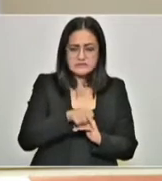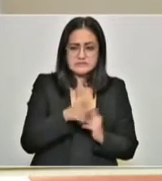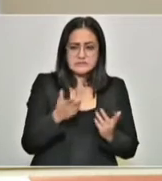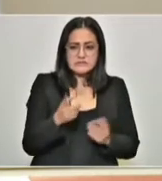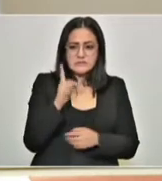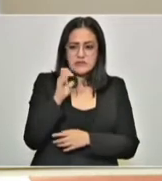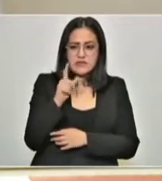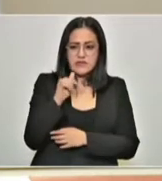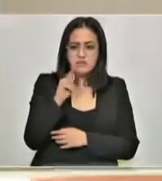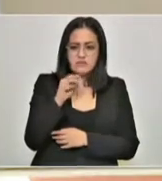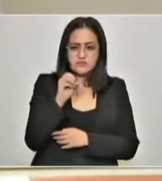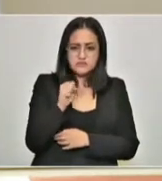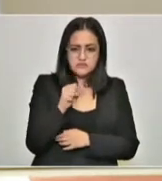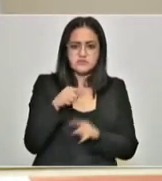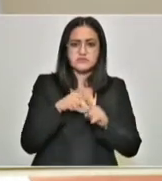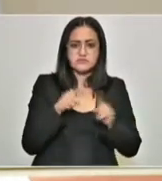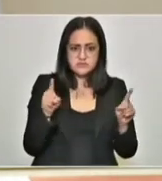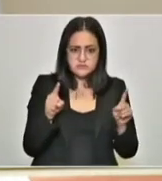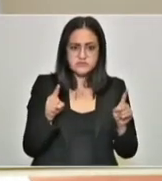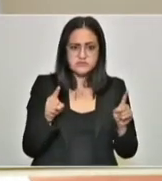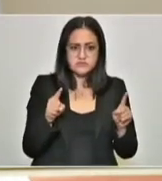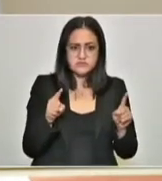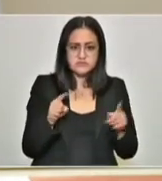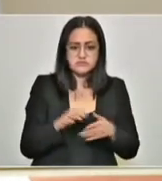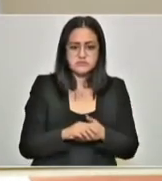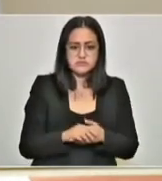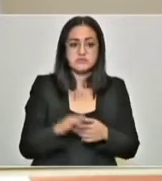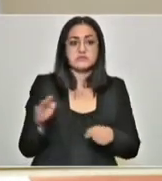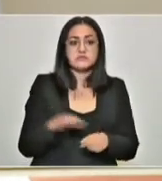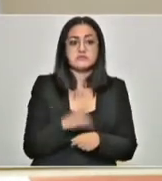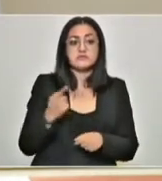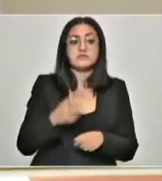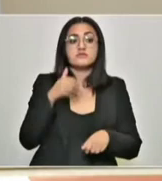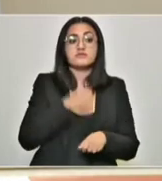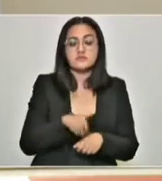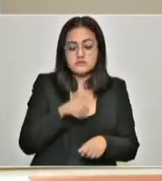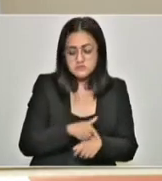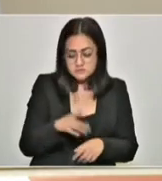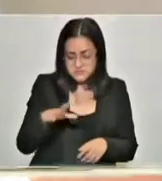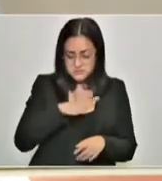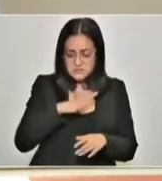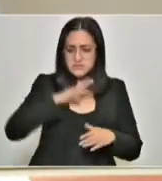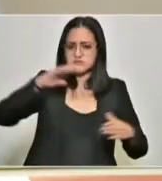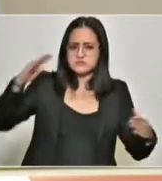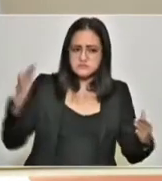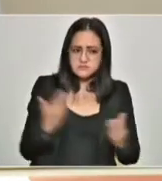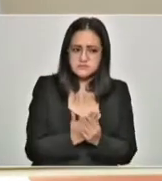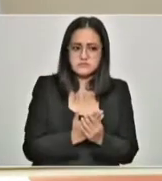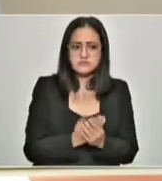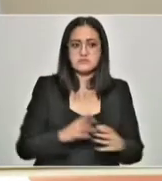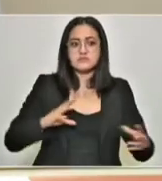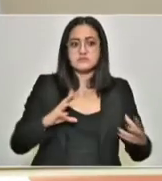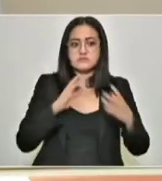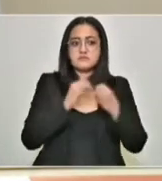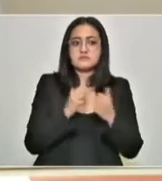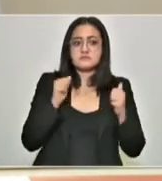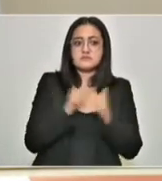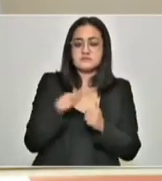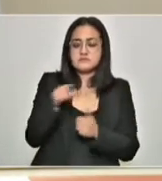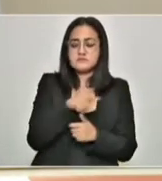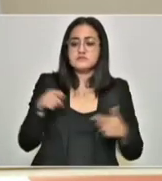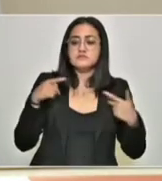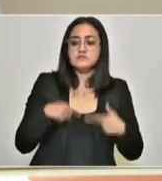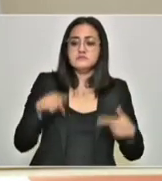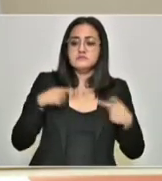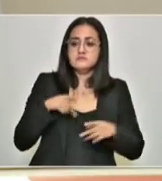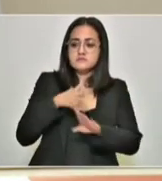de narcomenudeo, es por el número de carpetas que se abren en contra de narcomenudistas.